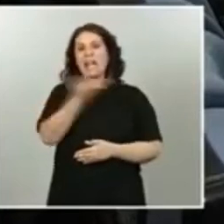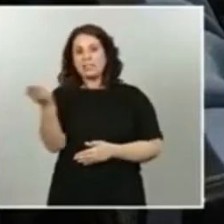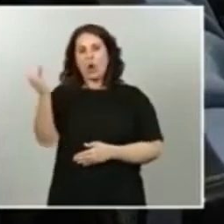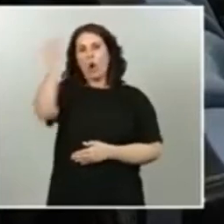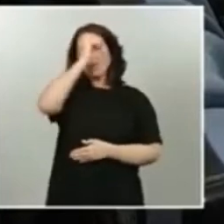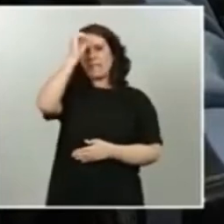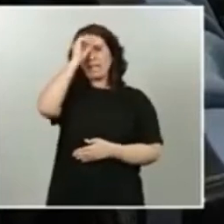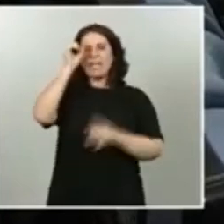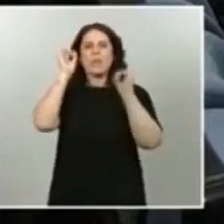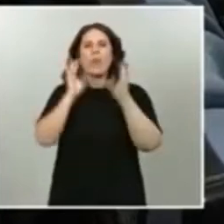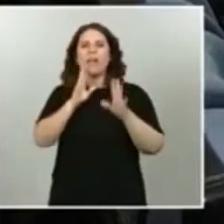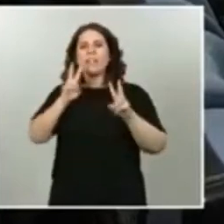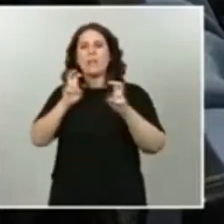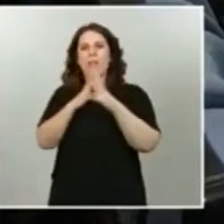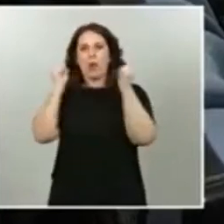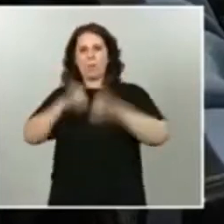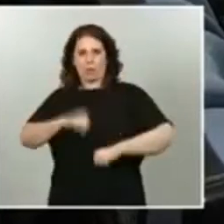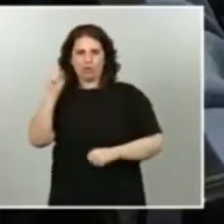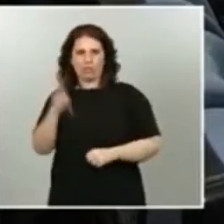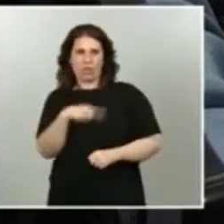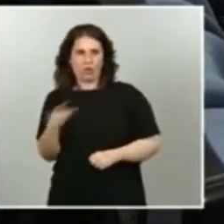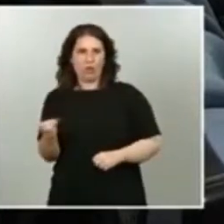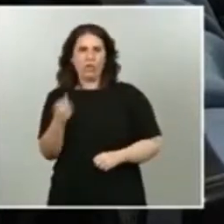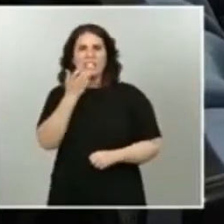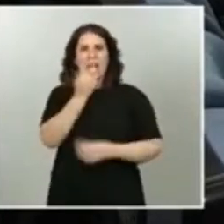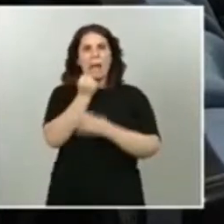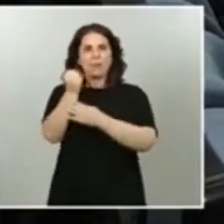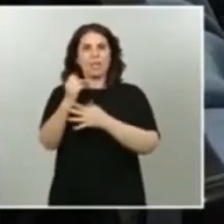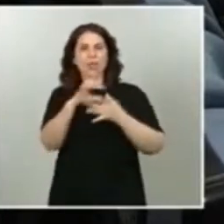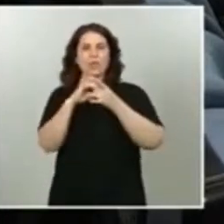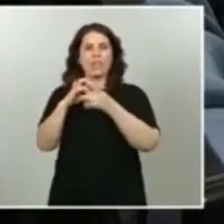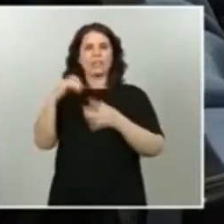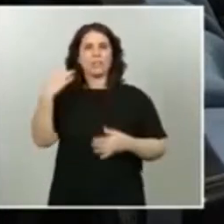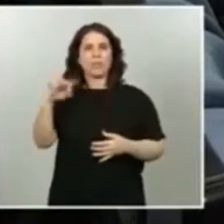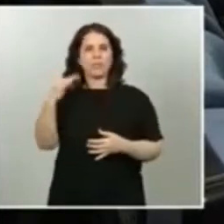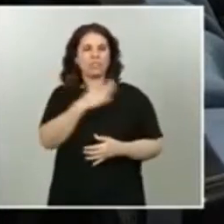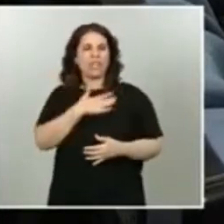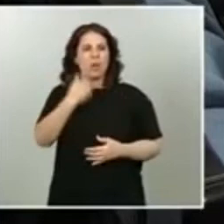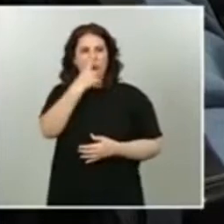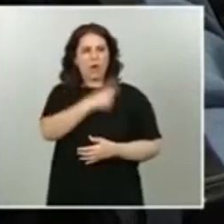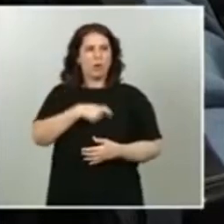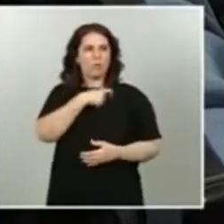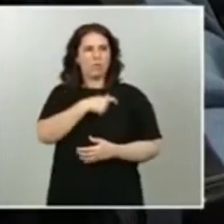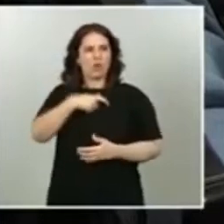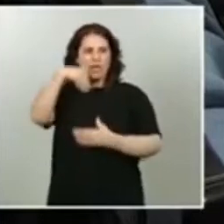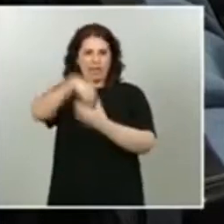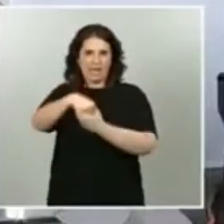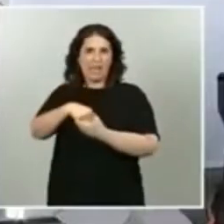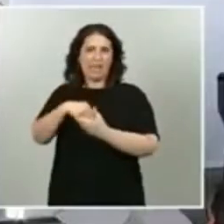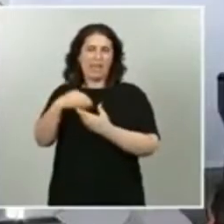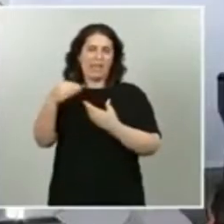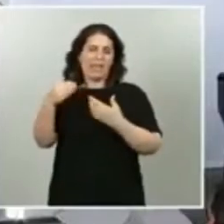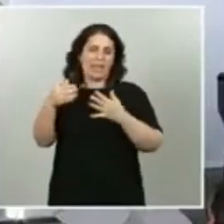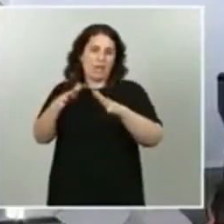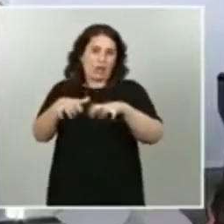y si apoyan que Unidas Podemos quiera una comisión en el Congreso sobre lo que han llamado las placas del Estado. Gracias.